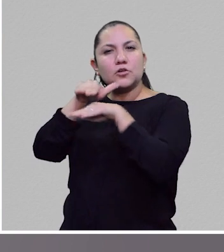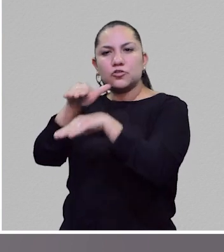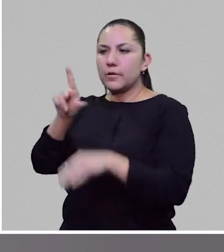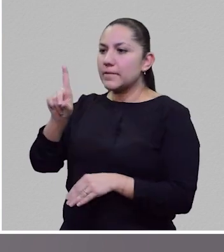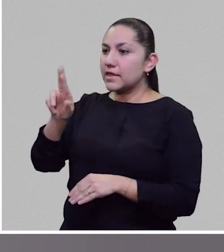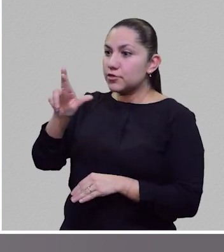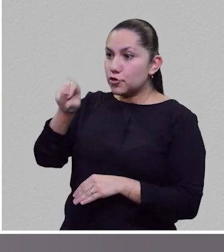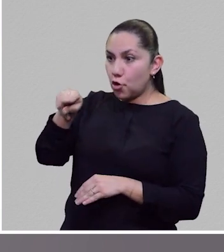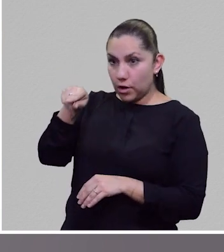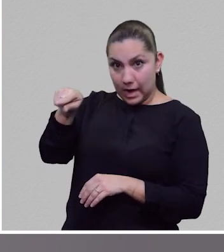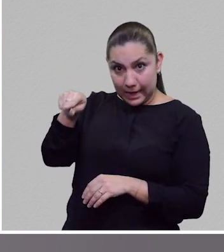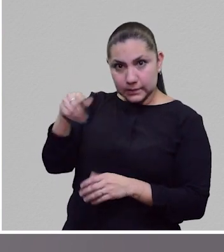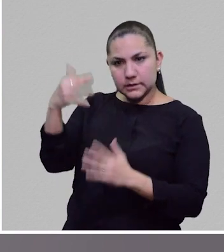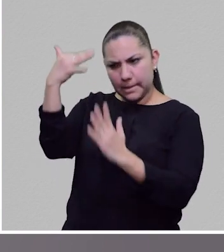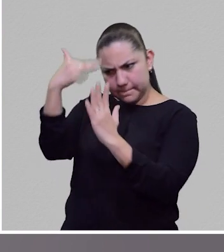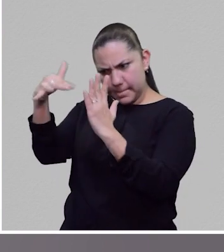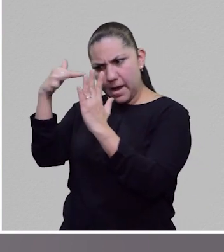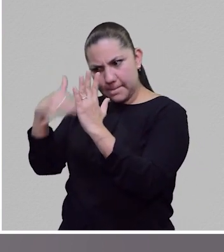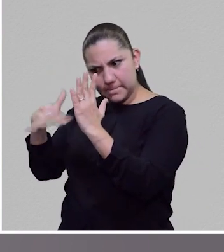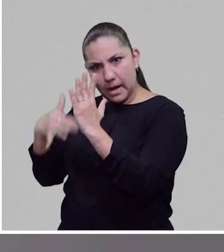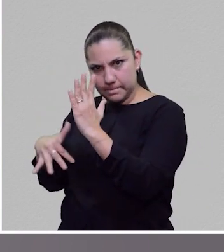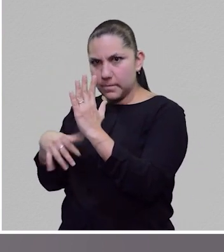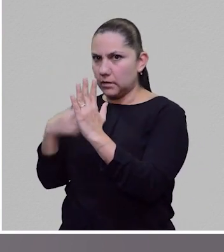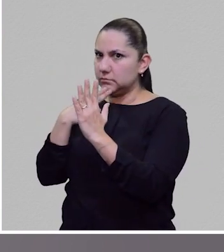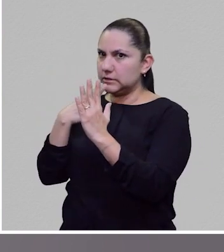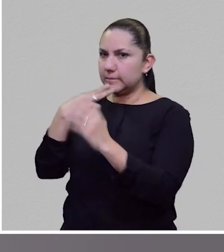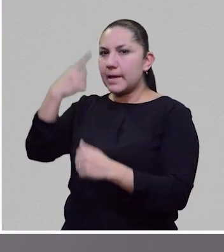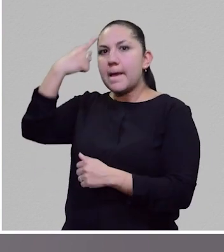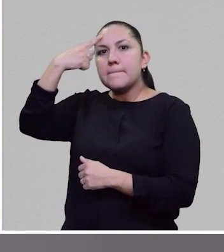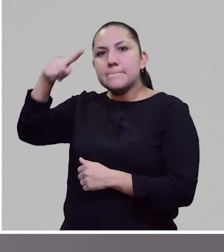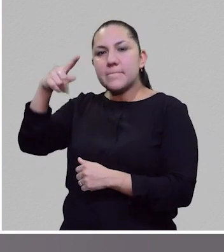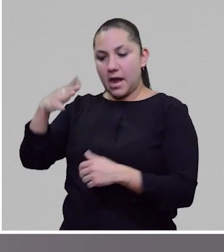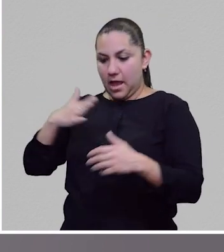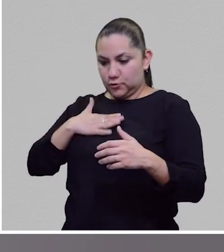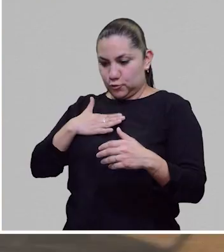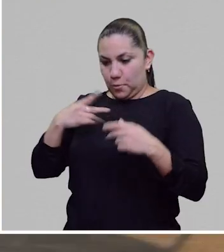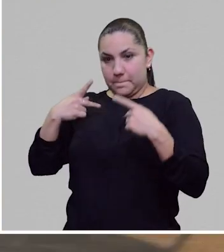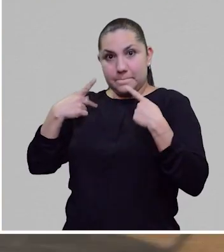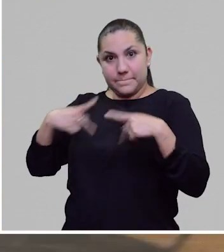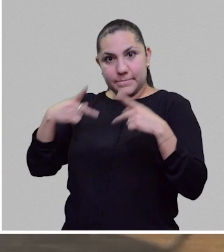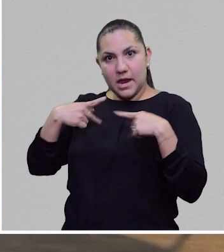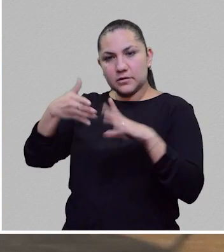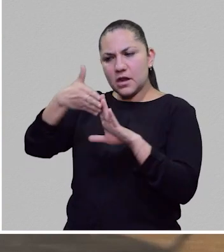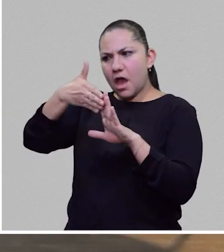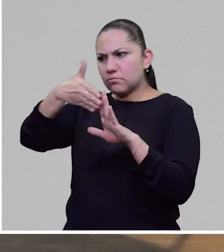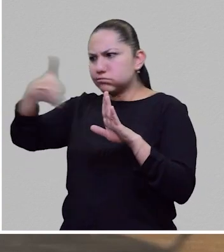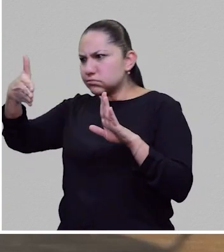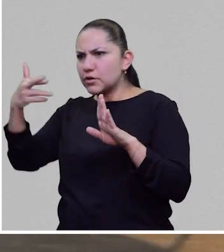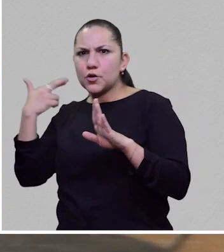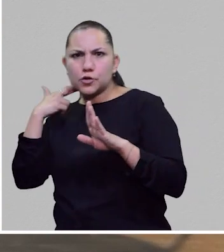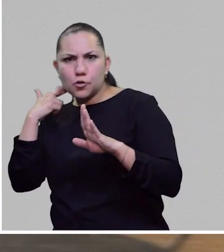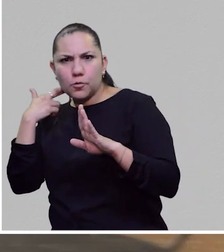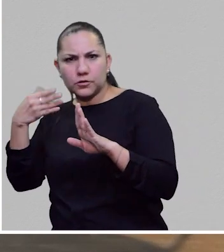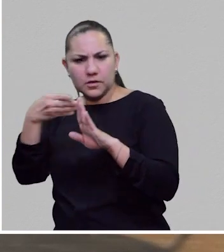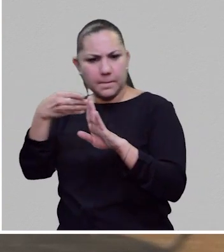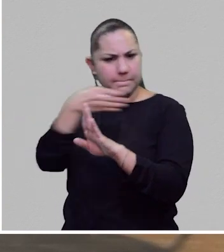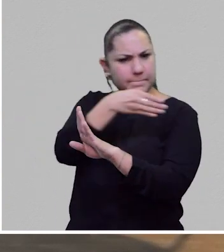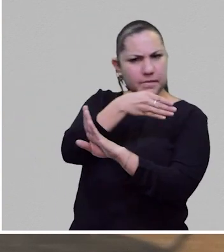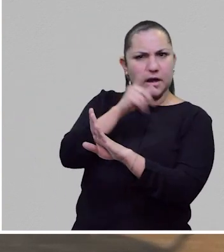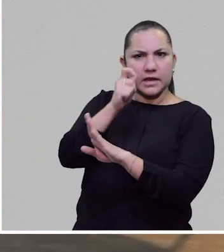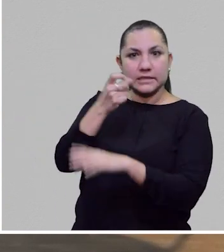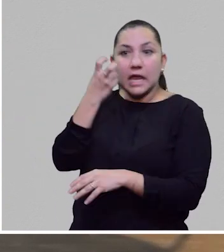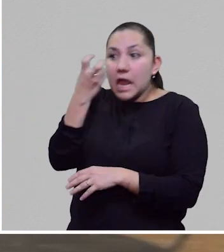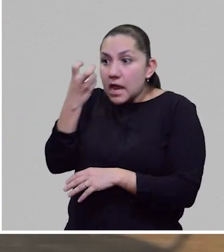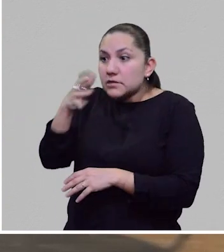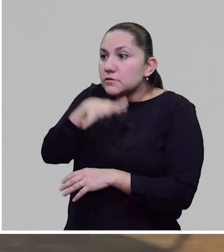en este tema de lo post-humano y de los robots. Destructores. Y la utilización